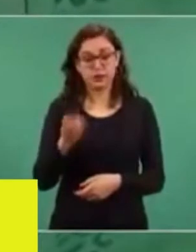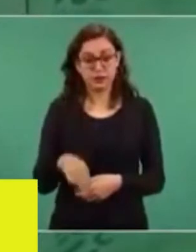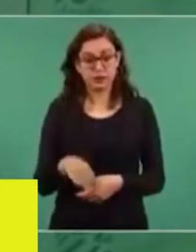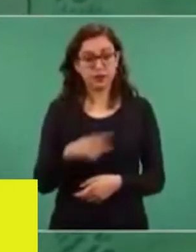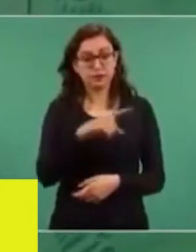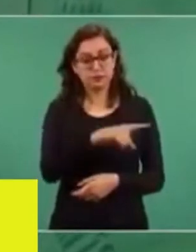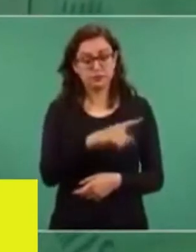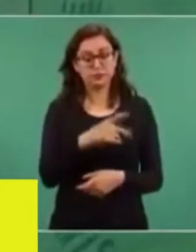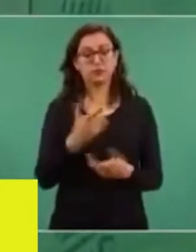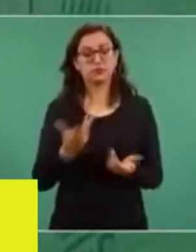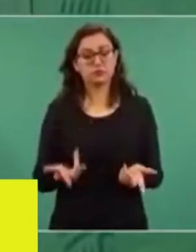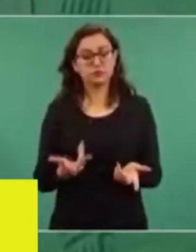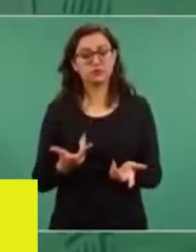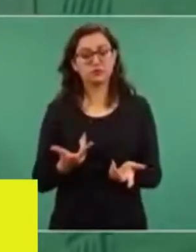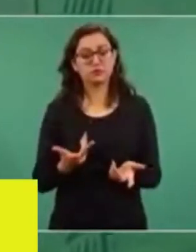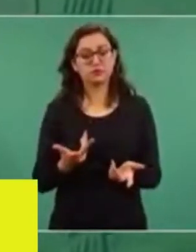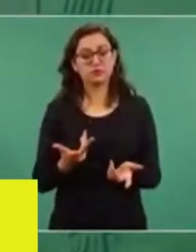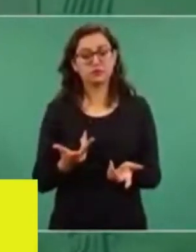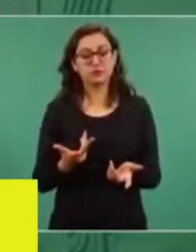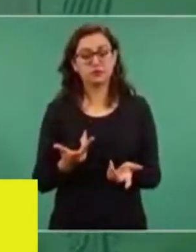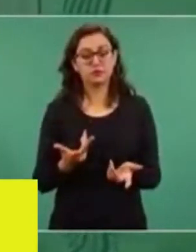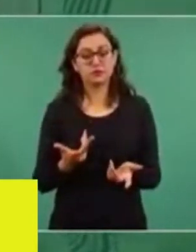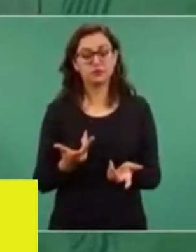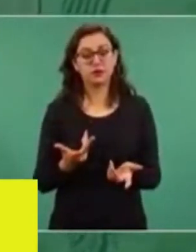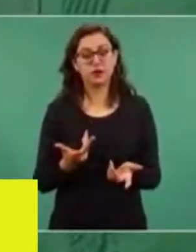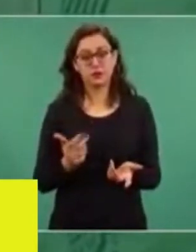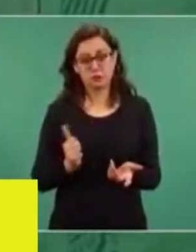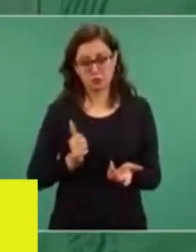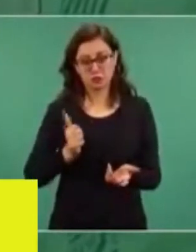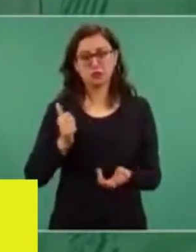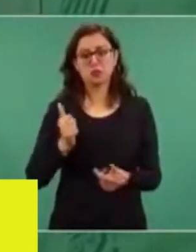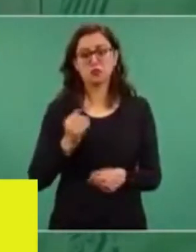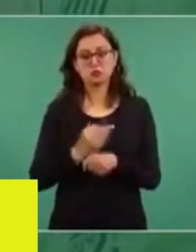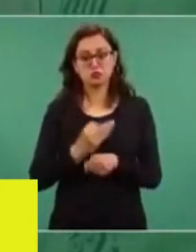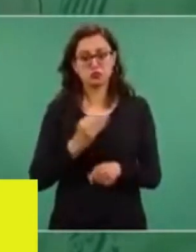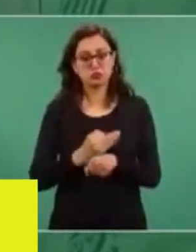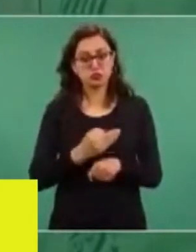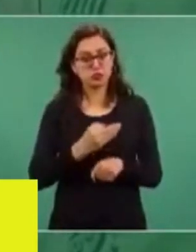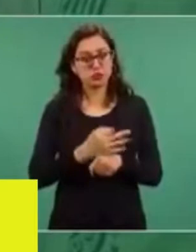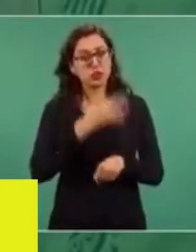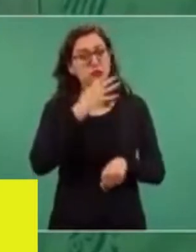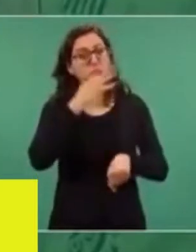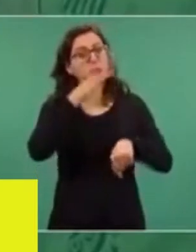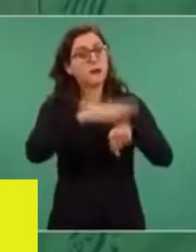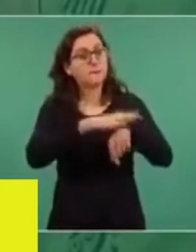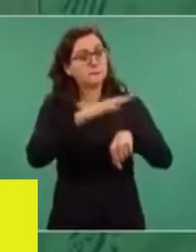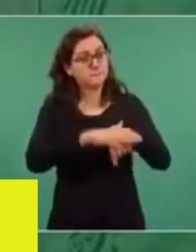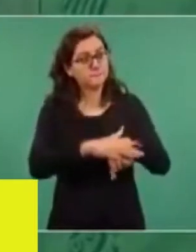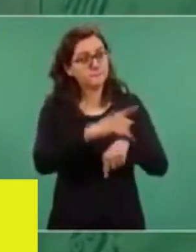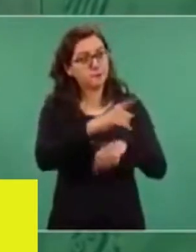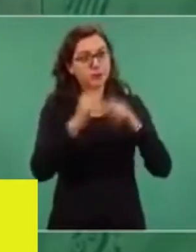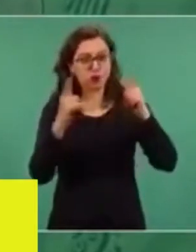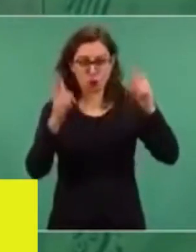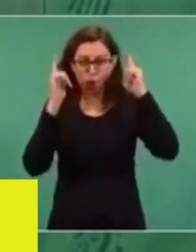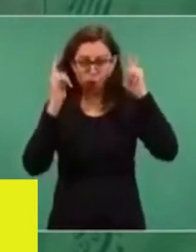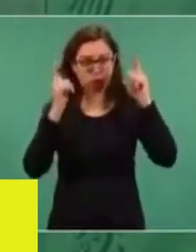aprovecho para desear que todo salga muy bien,